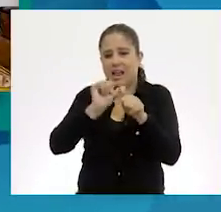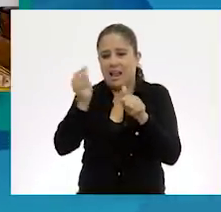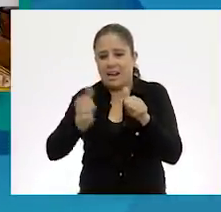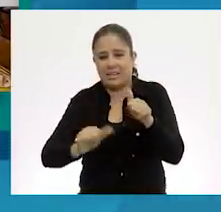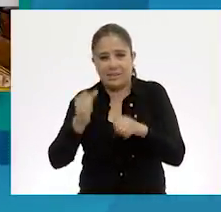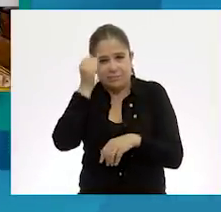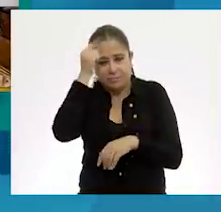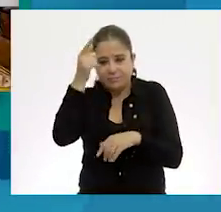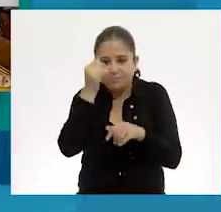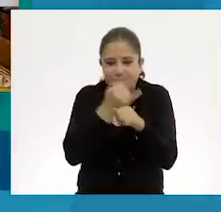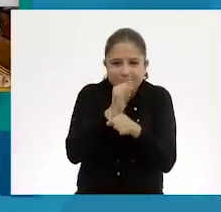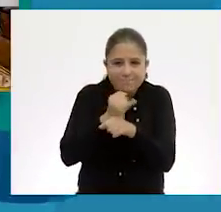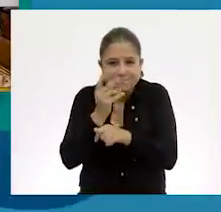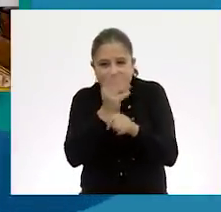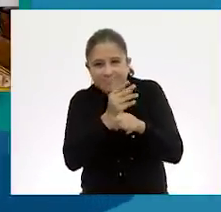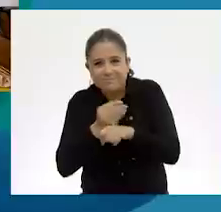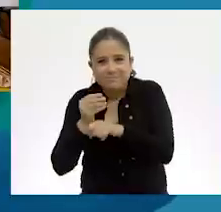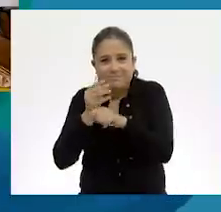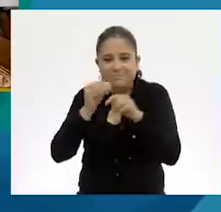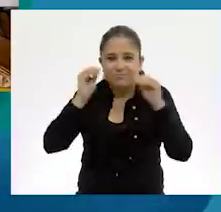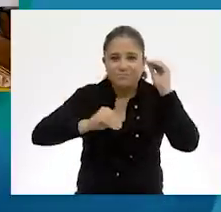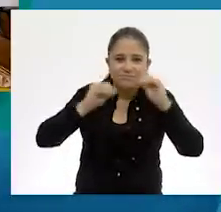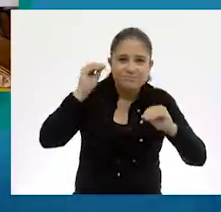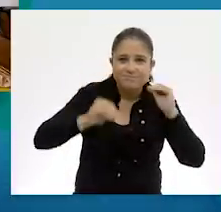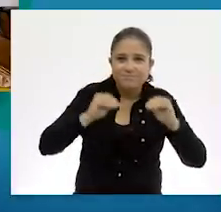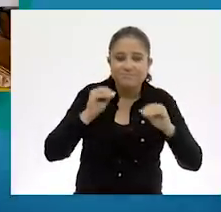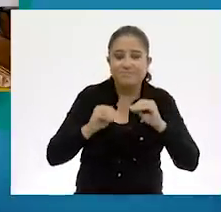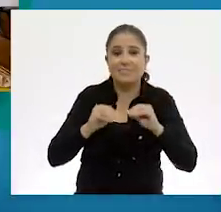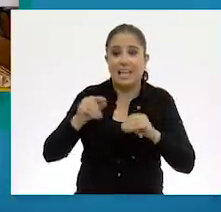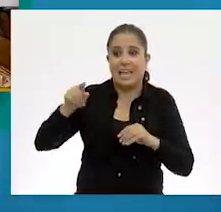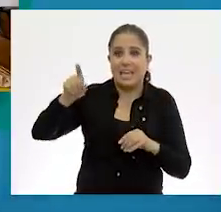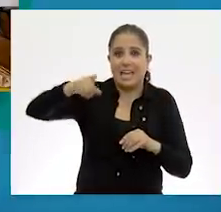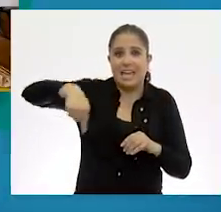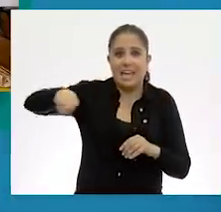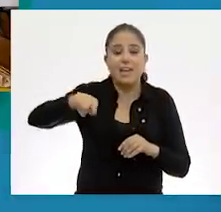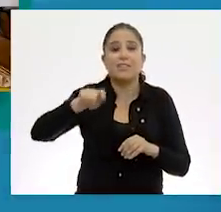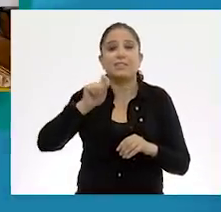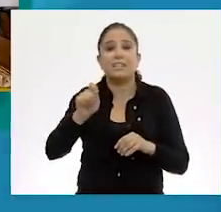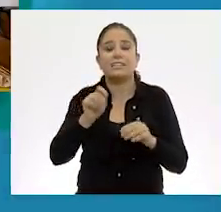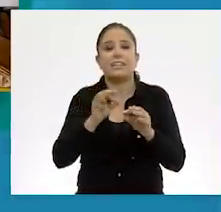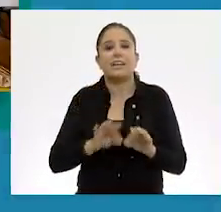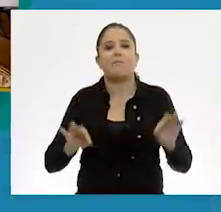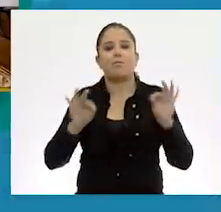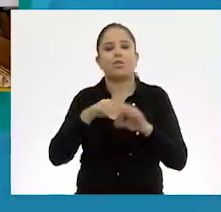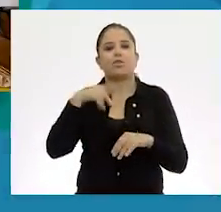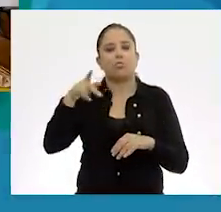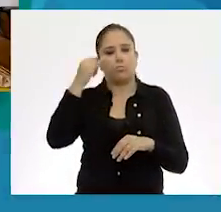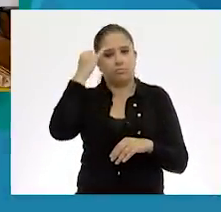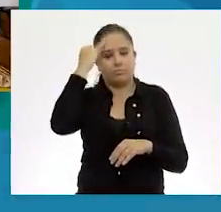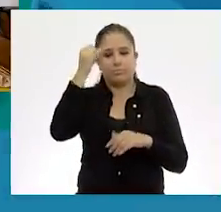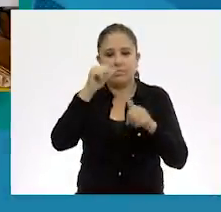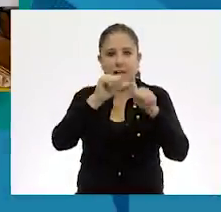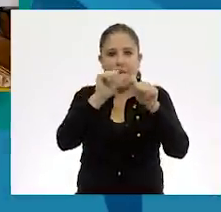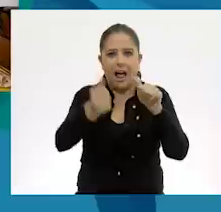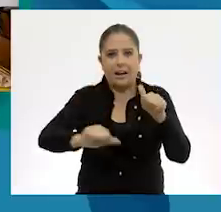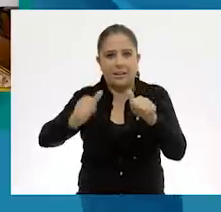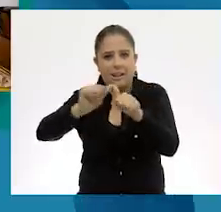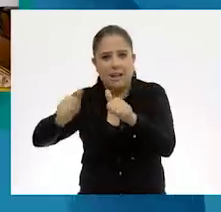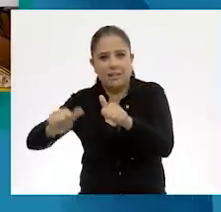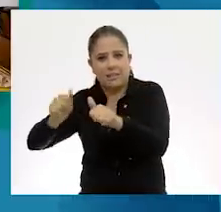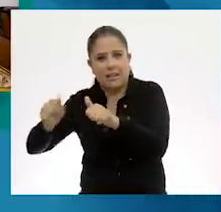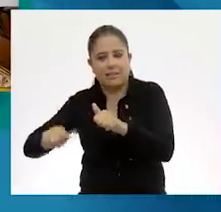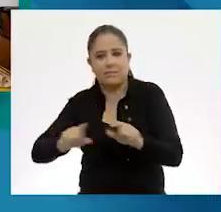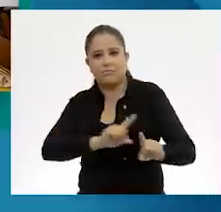han retomado como parte principal de su obra. Estas